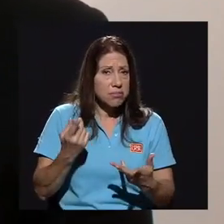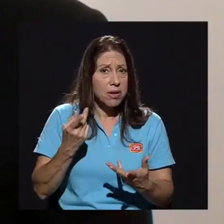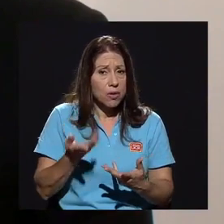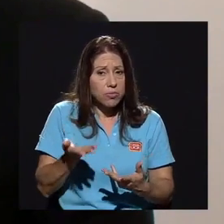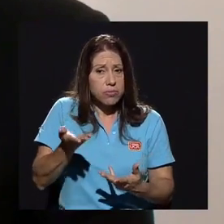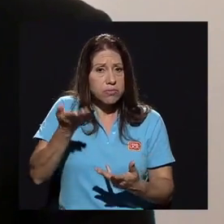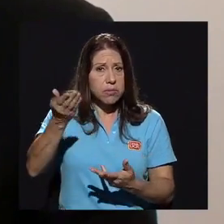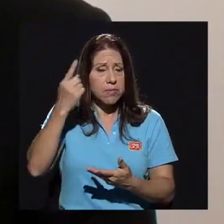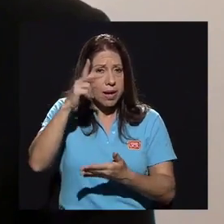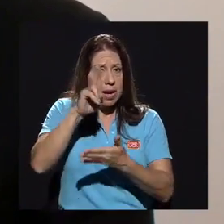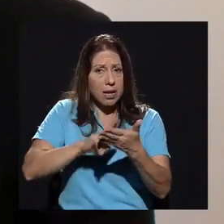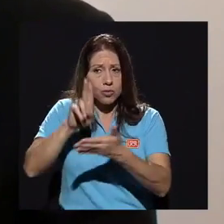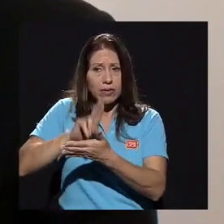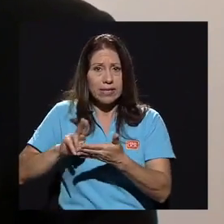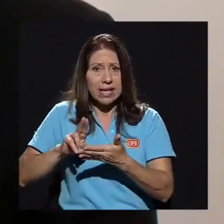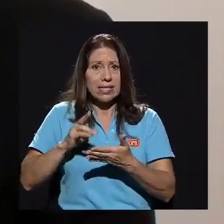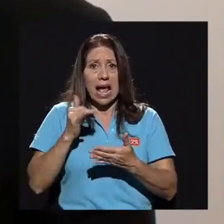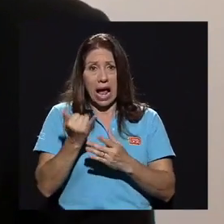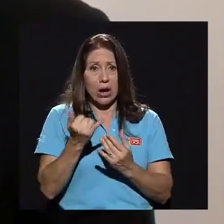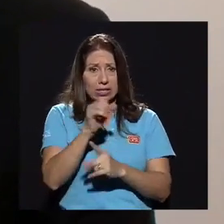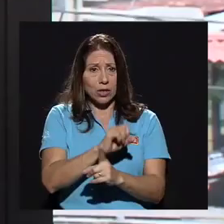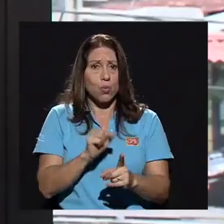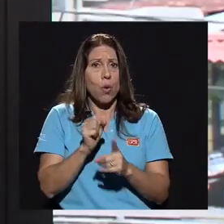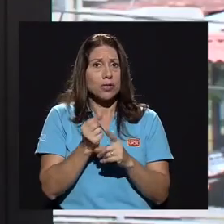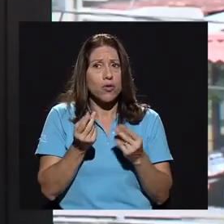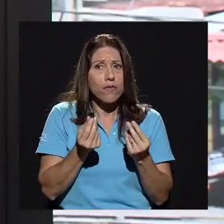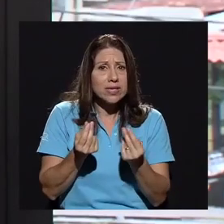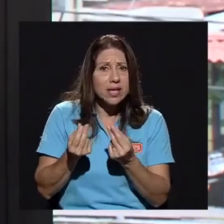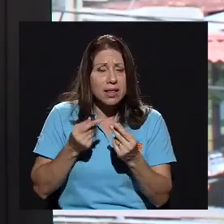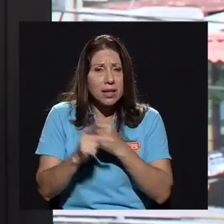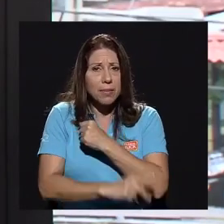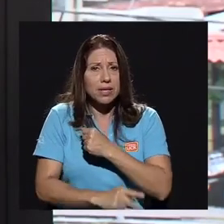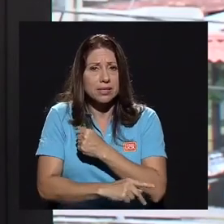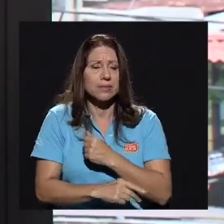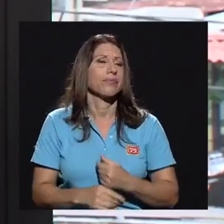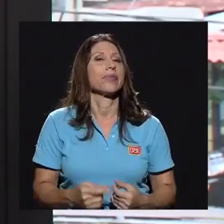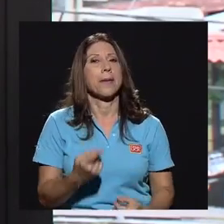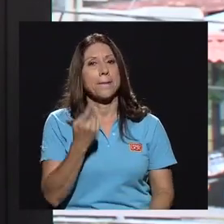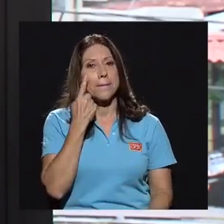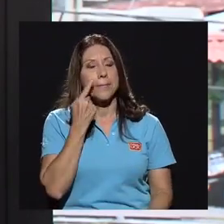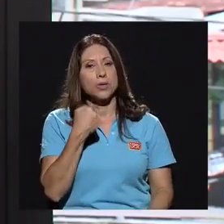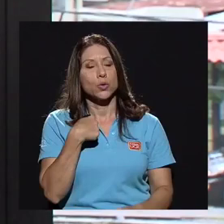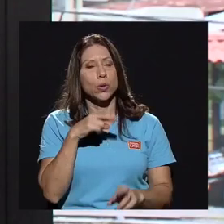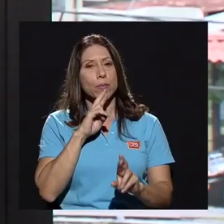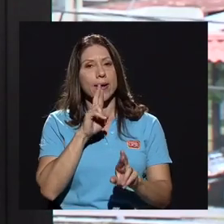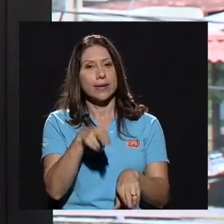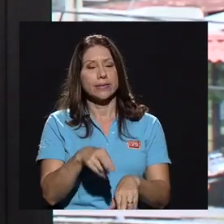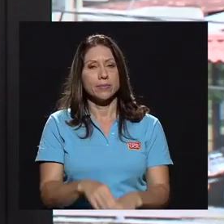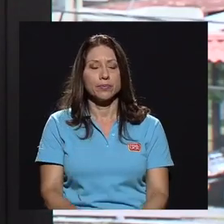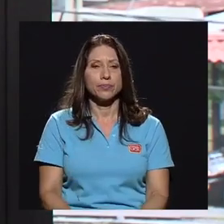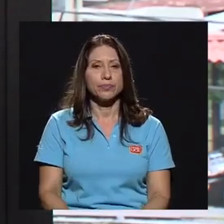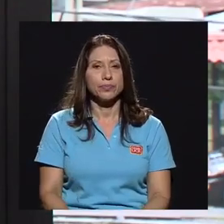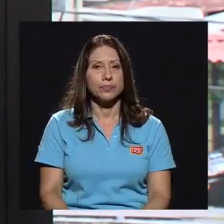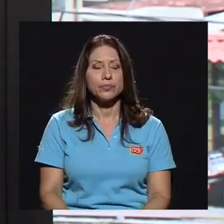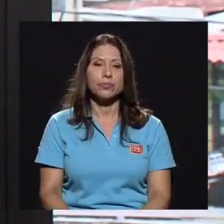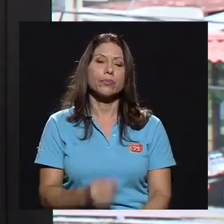incremento para las universidades en el contexto fiscal del país? Mire, yo le voy a responder lo siguiente.